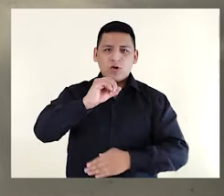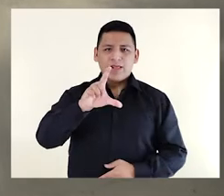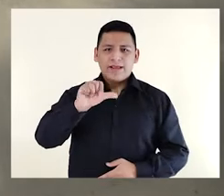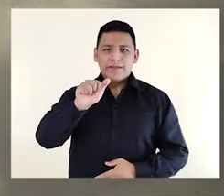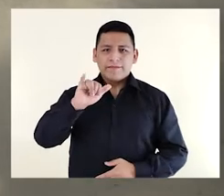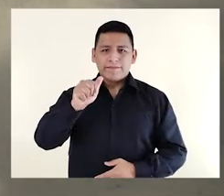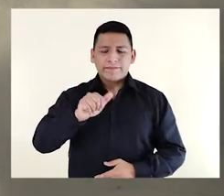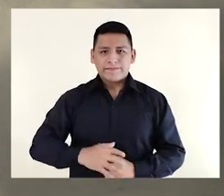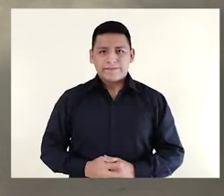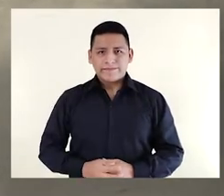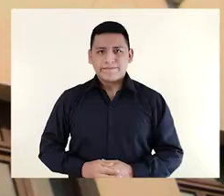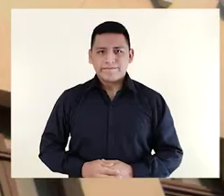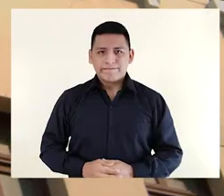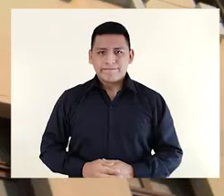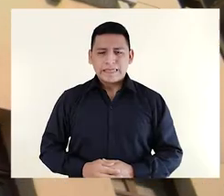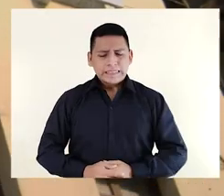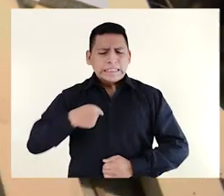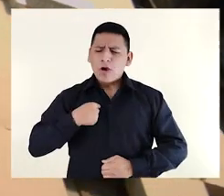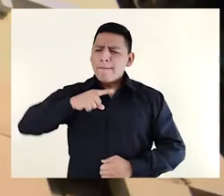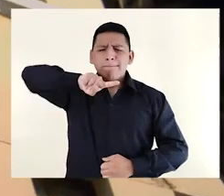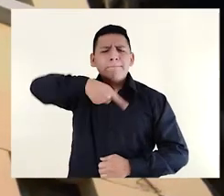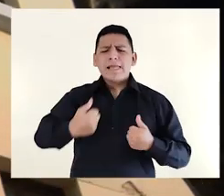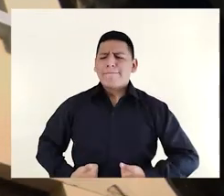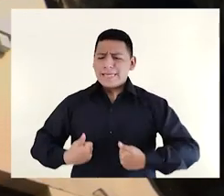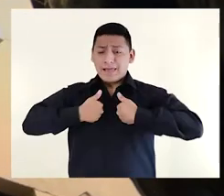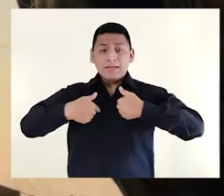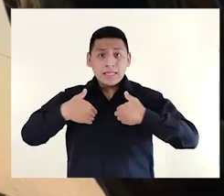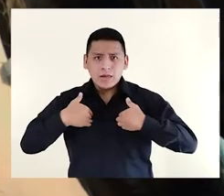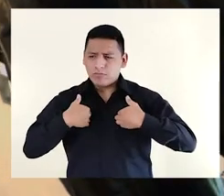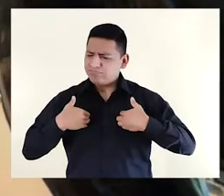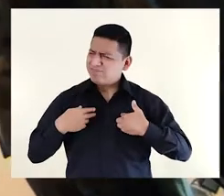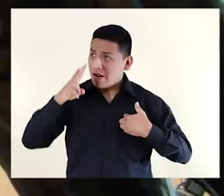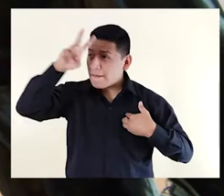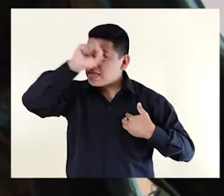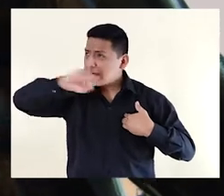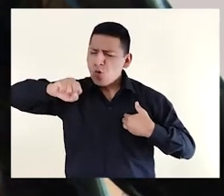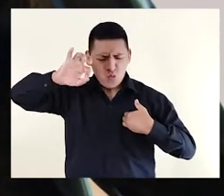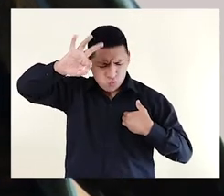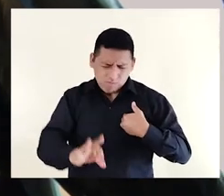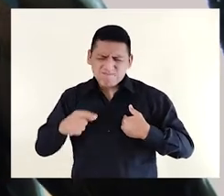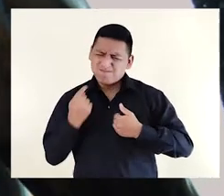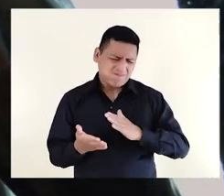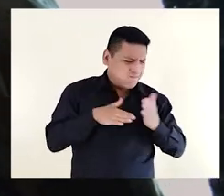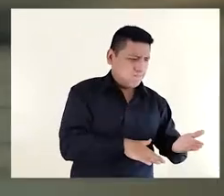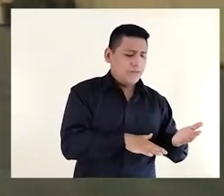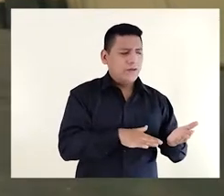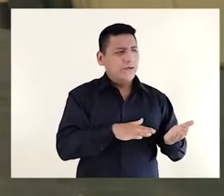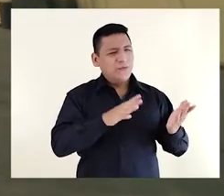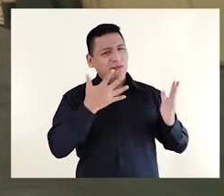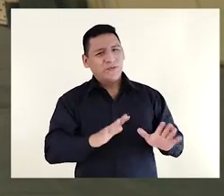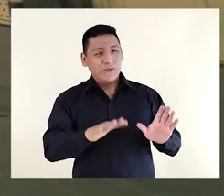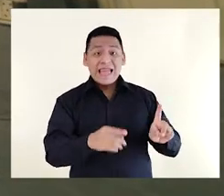Pasaje Olaya Si mil vidas tuviera, gustoso las perdería antes de traicionar a mi patria.